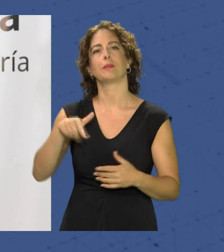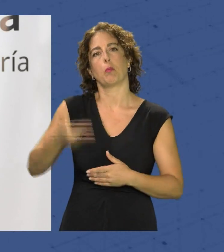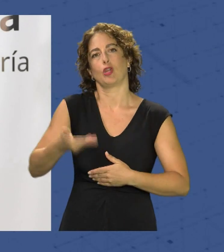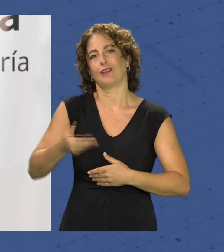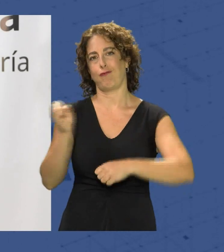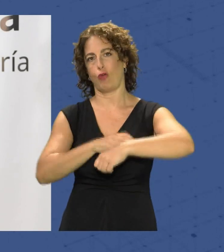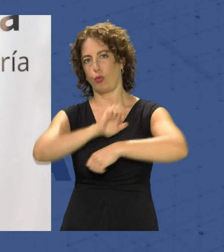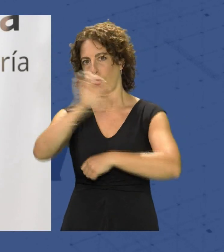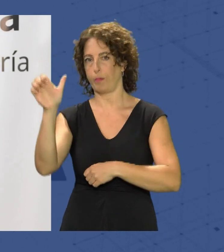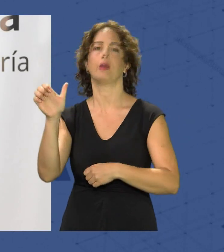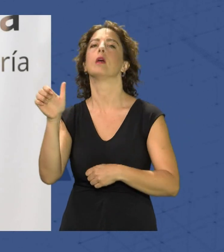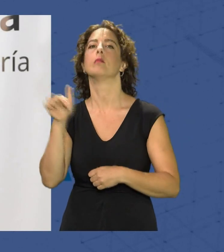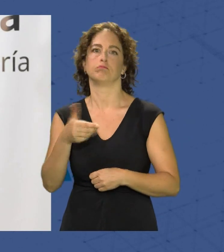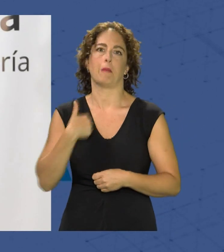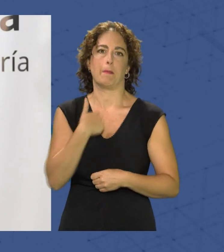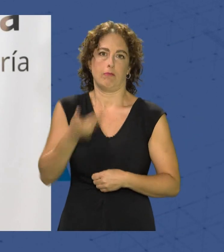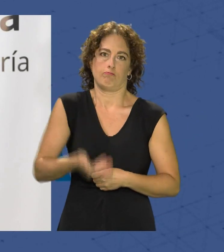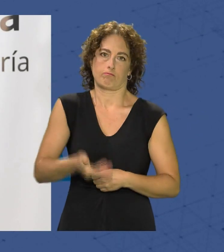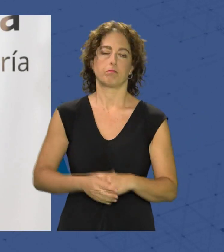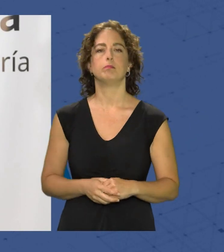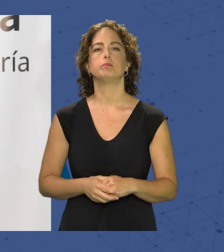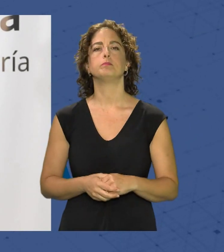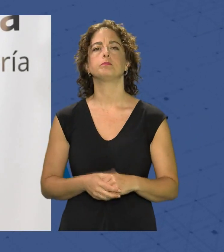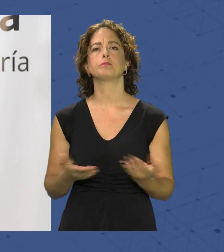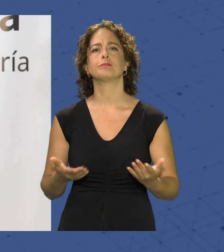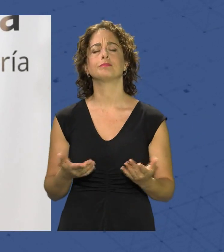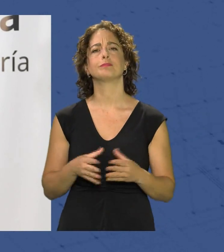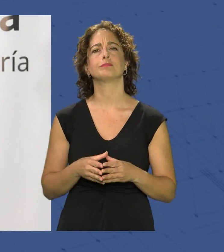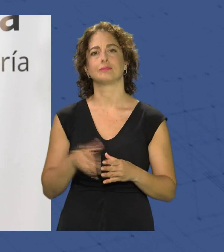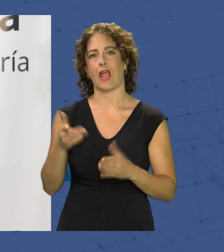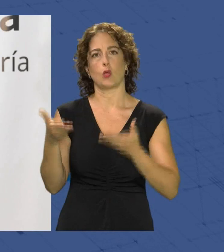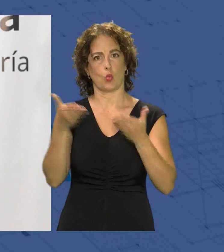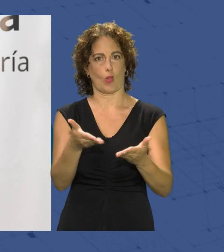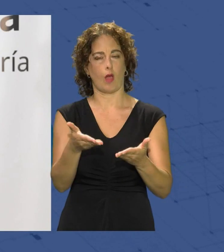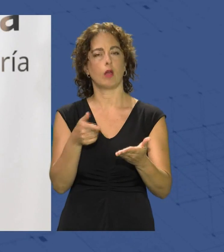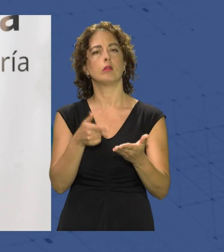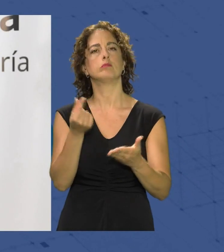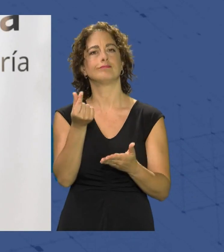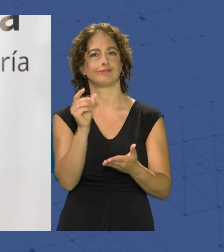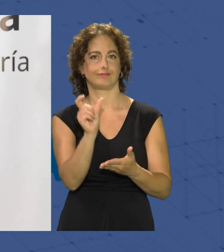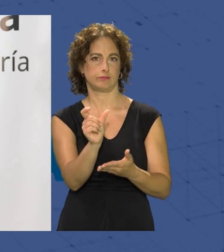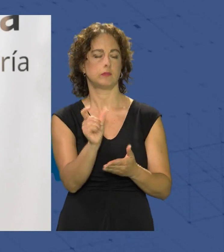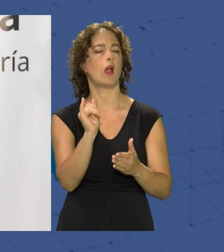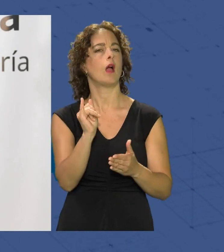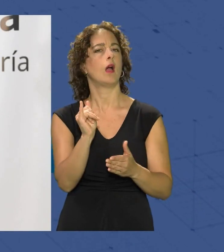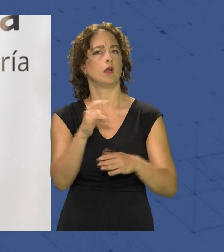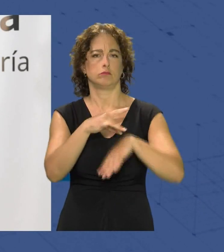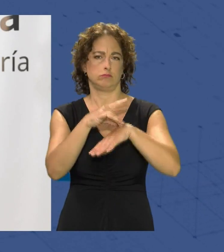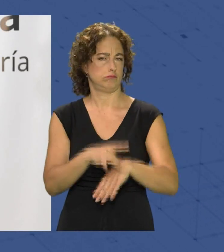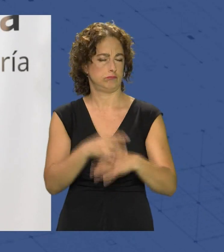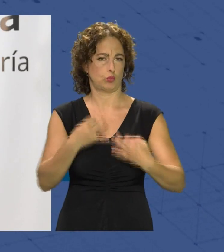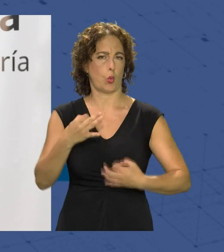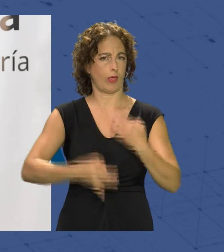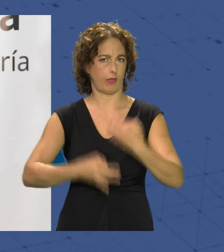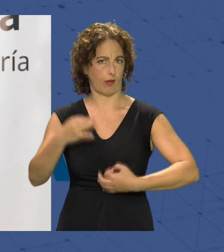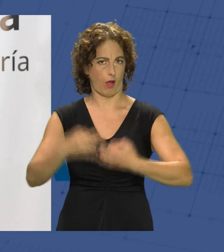europeos, que aquí juegan un papel fundamental. Estas son unas ayudas que cuentan, además, con las máximas garantías jurídicas, con las